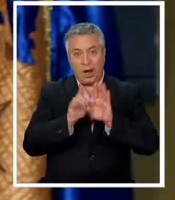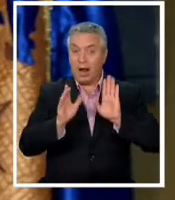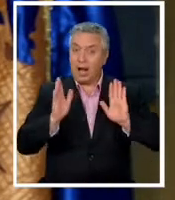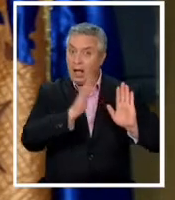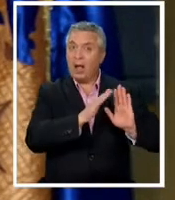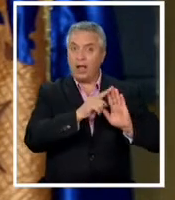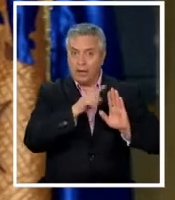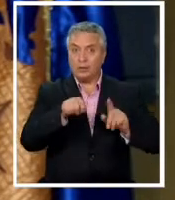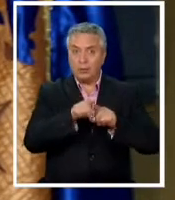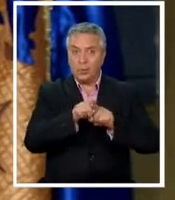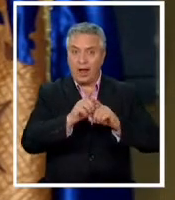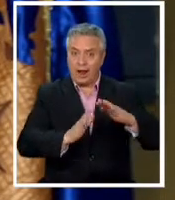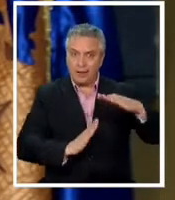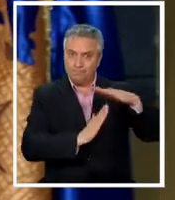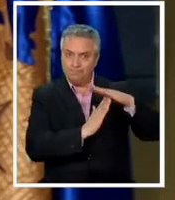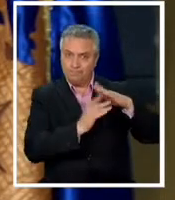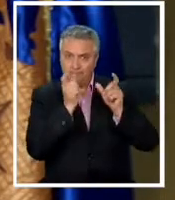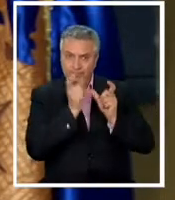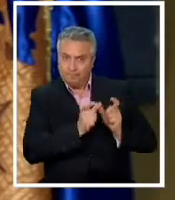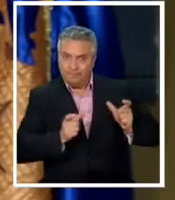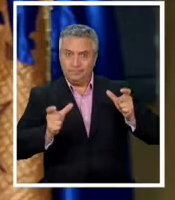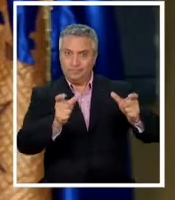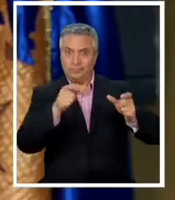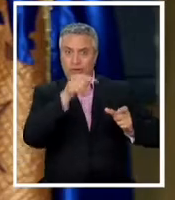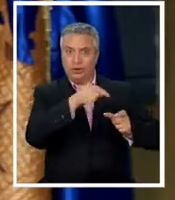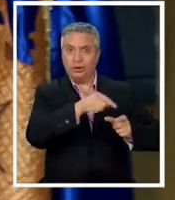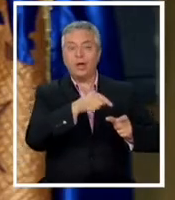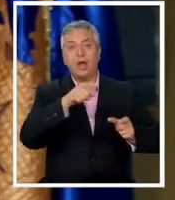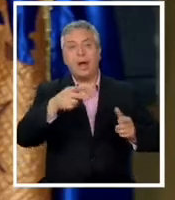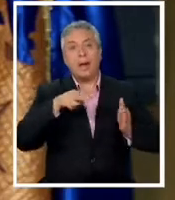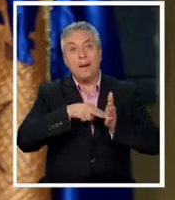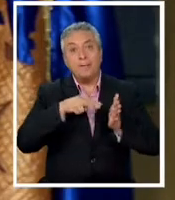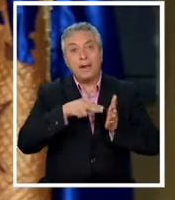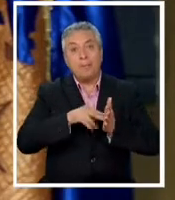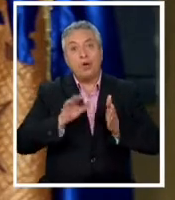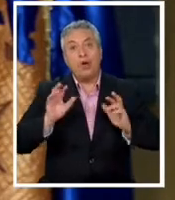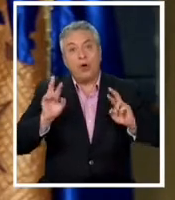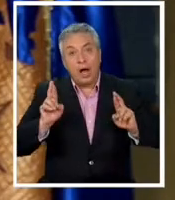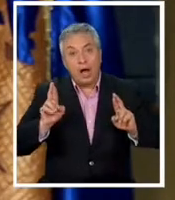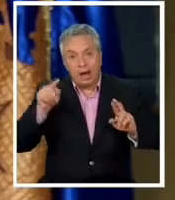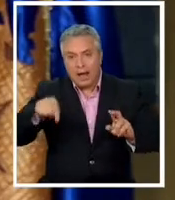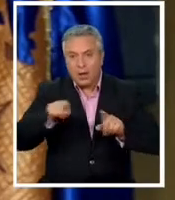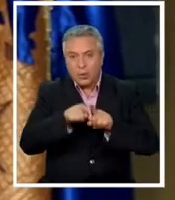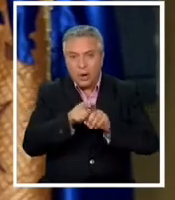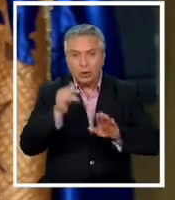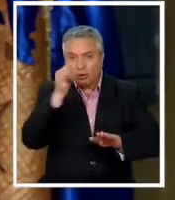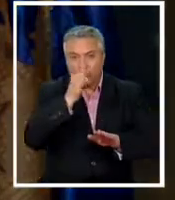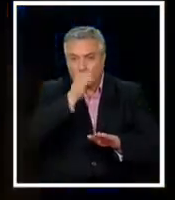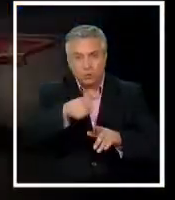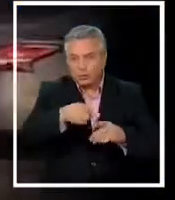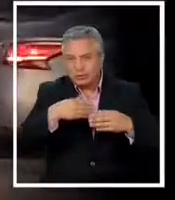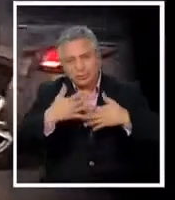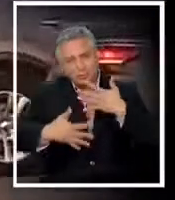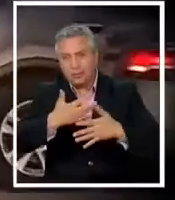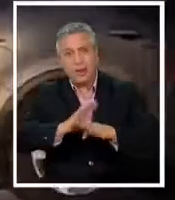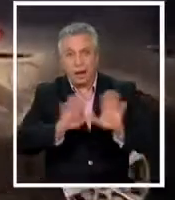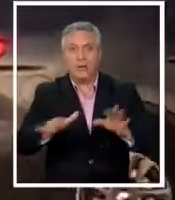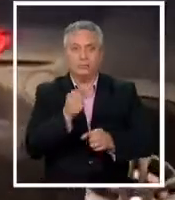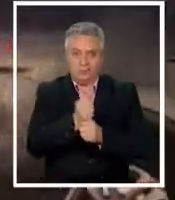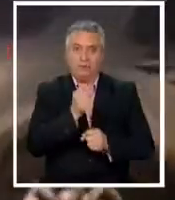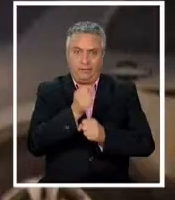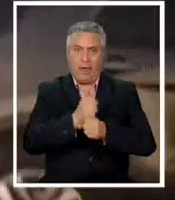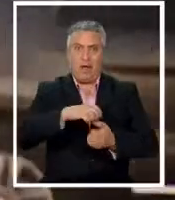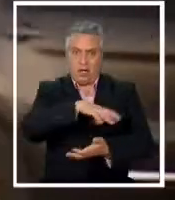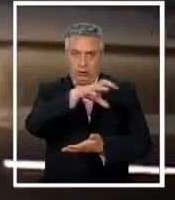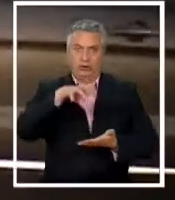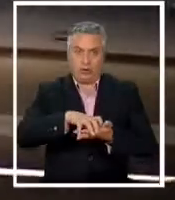es importantísimo, y por ello esperamos que esto en nada empañe el trabajo que se está desempeñando en la zona. Este miércoles,